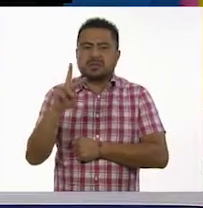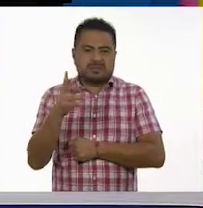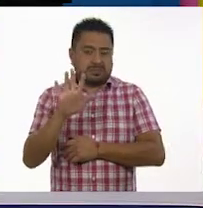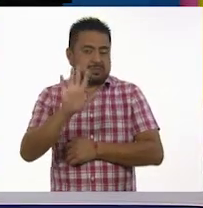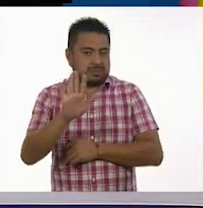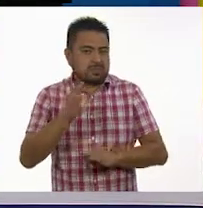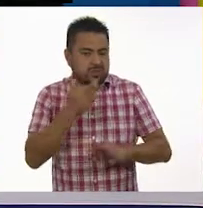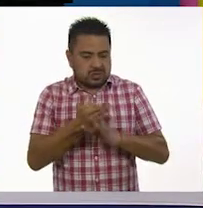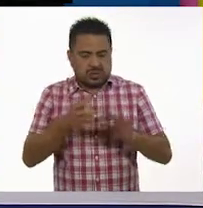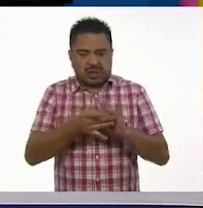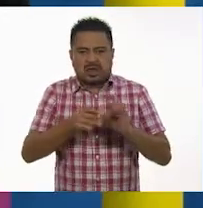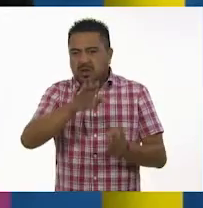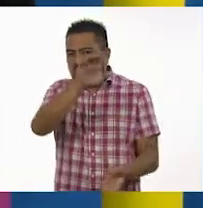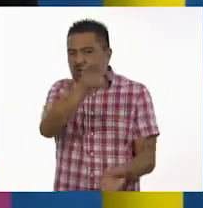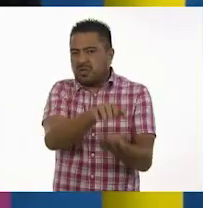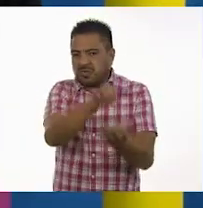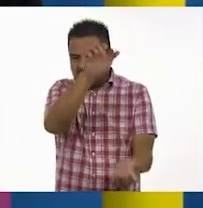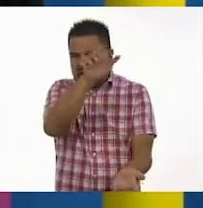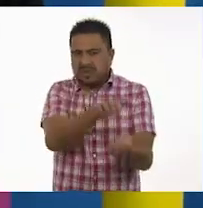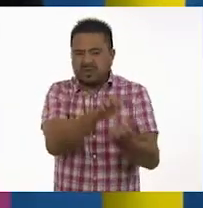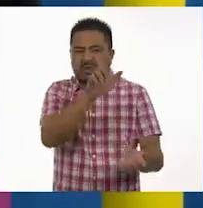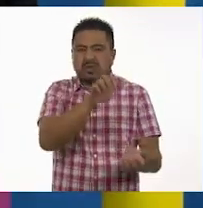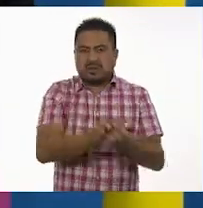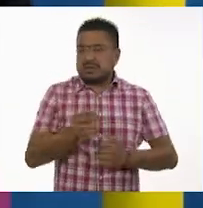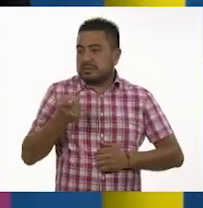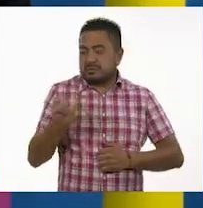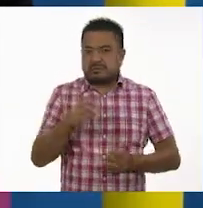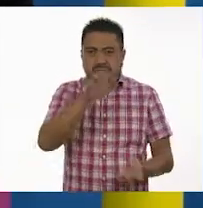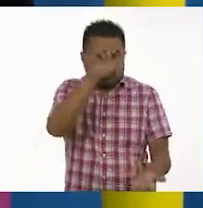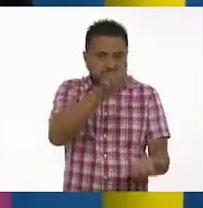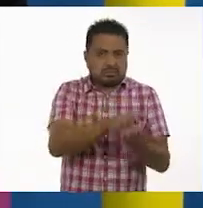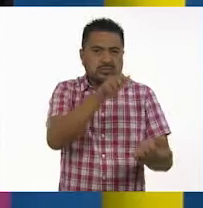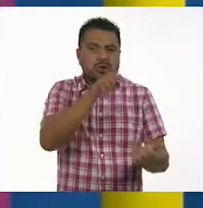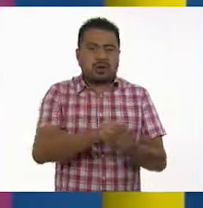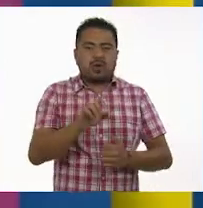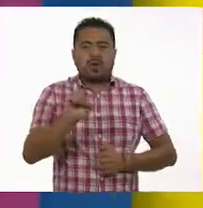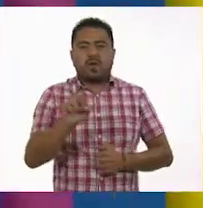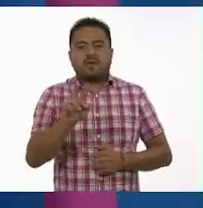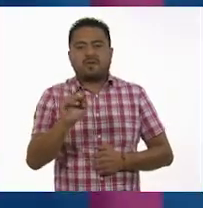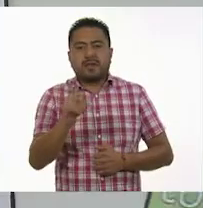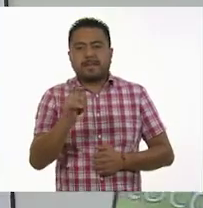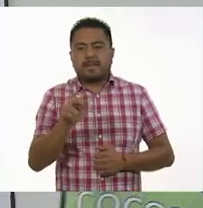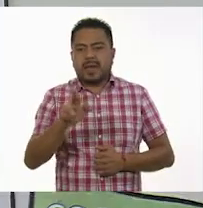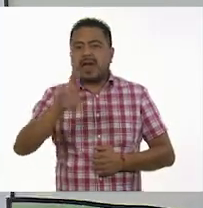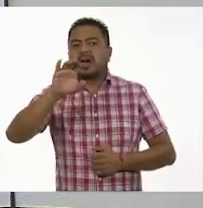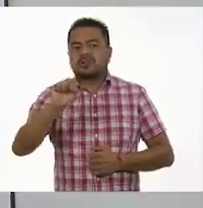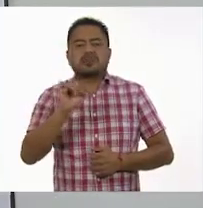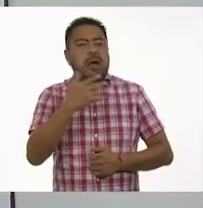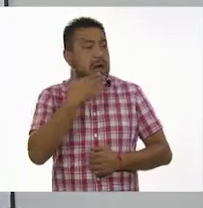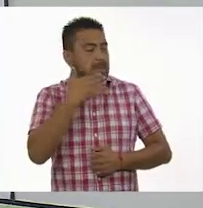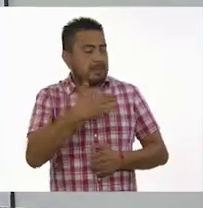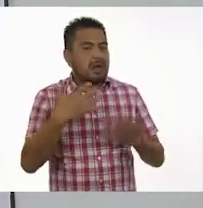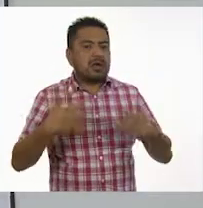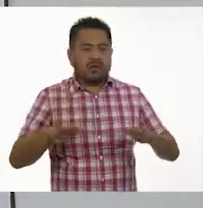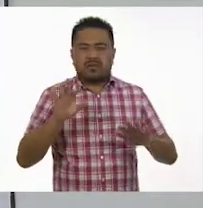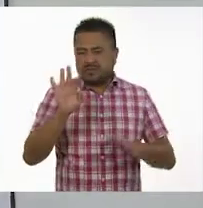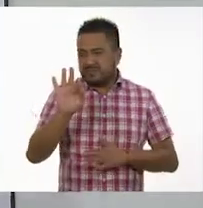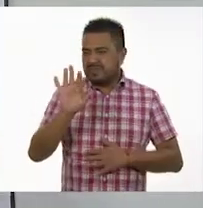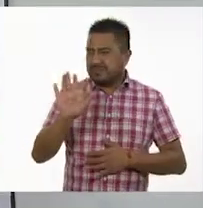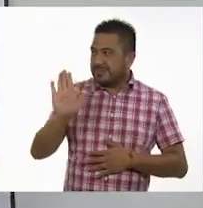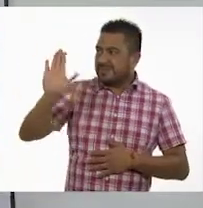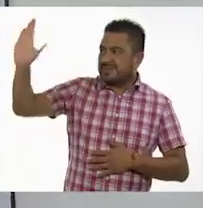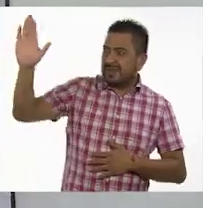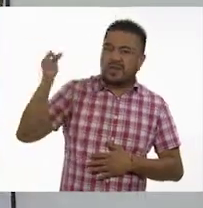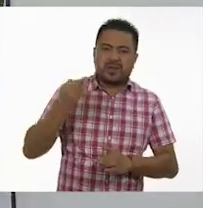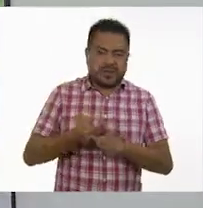con los cocodrilos. Los cocodrilos son ovíparos. Muy bien. Vamos a ponerlo en el cuadro.